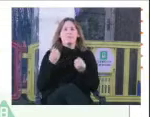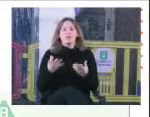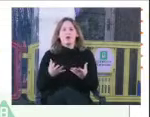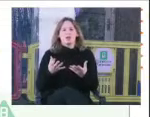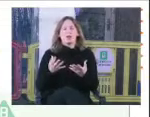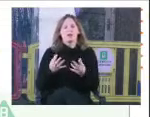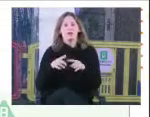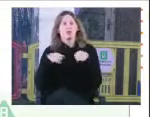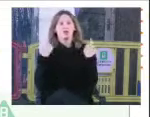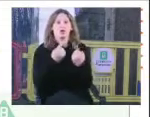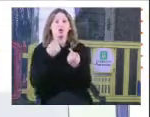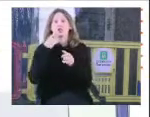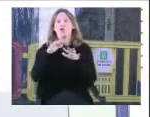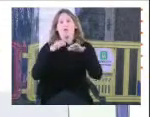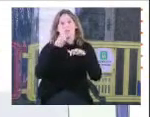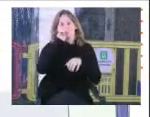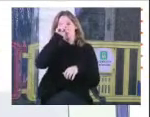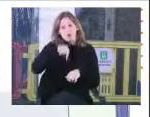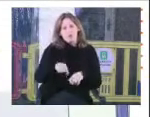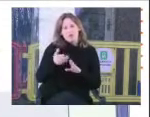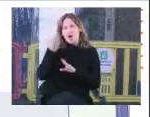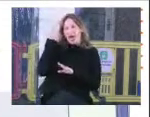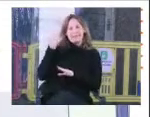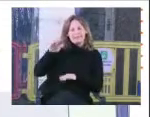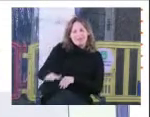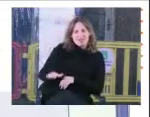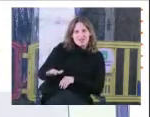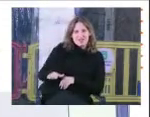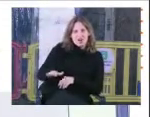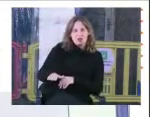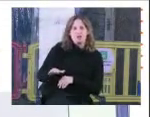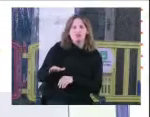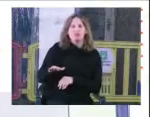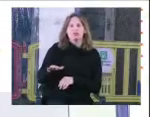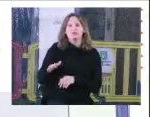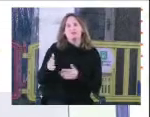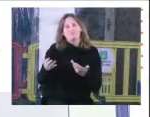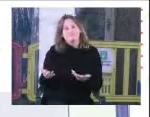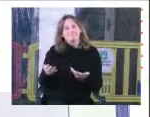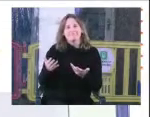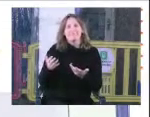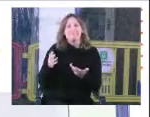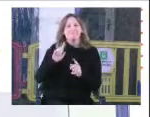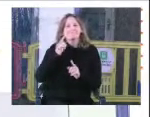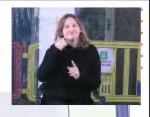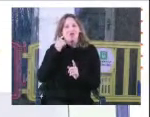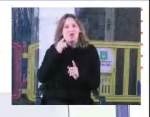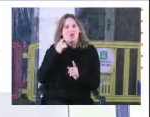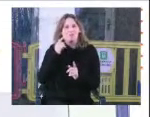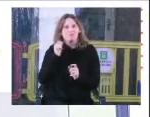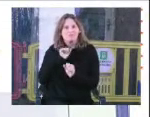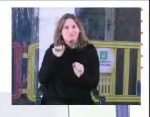quienes no vivimos en Montevideo y éramos niñas, niñas, capaz, y no obtenemos la